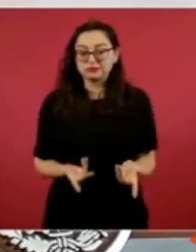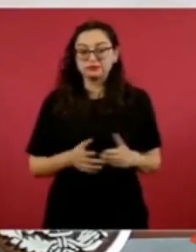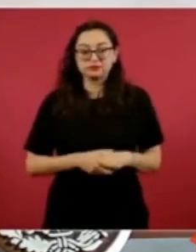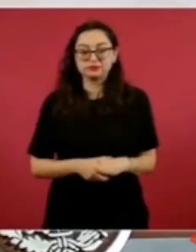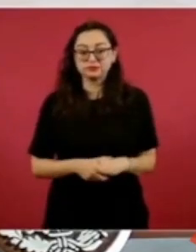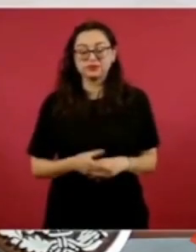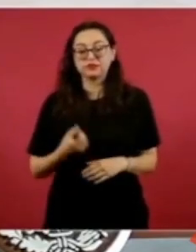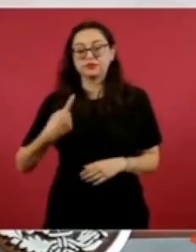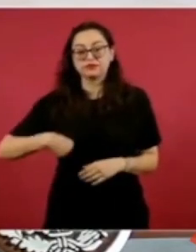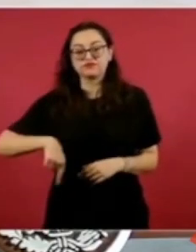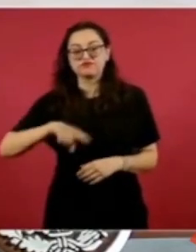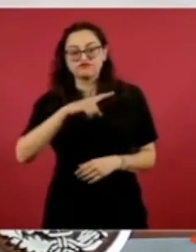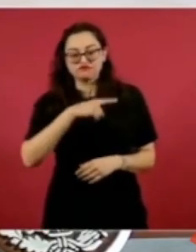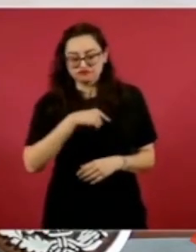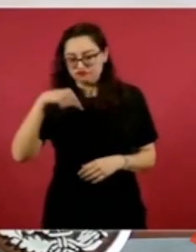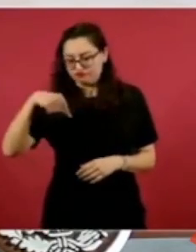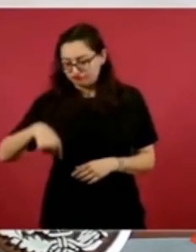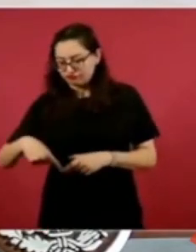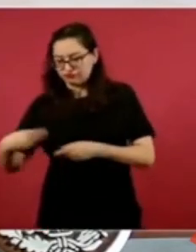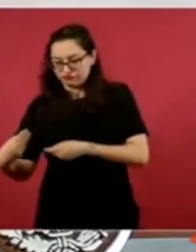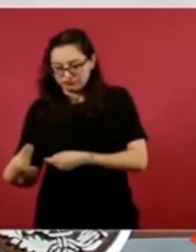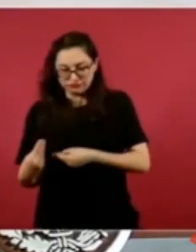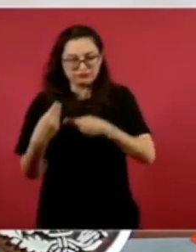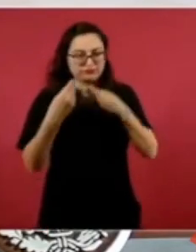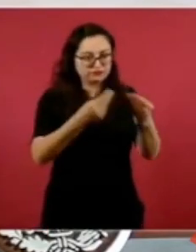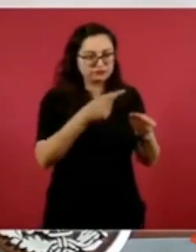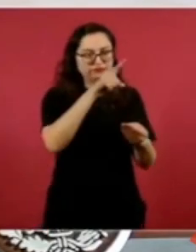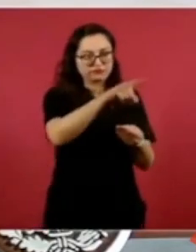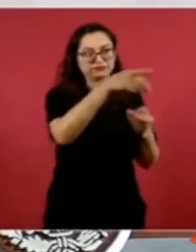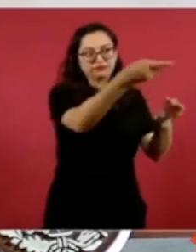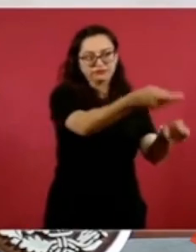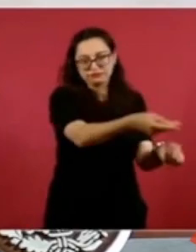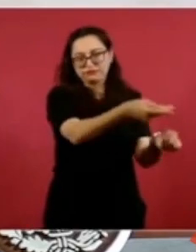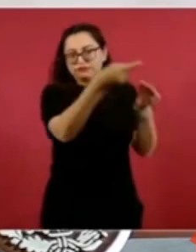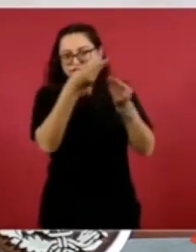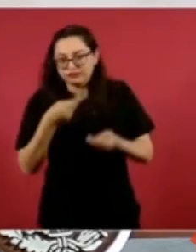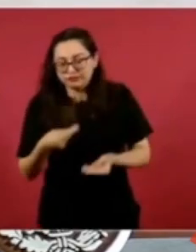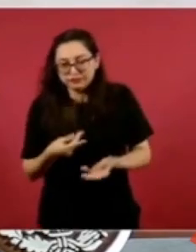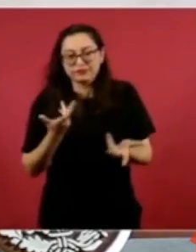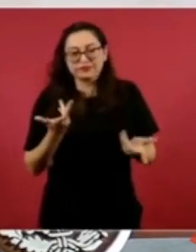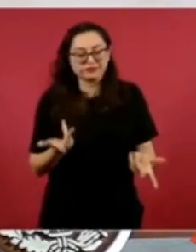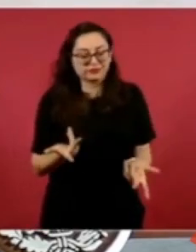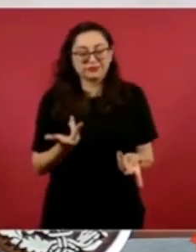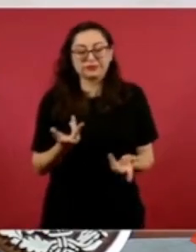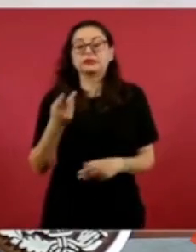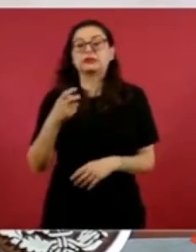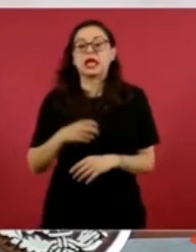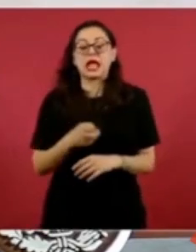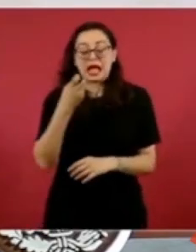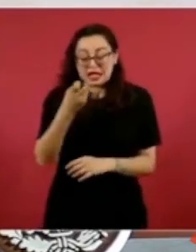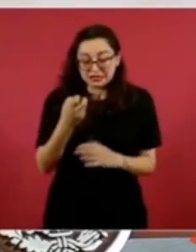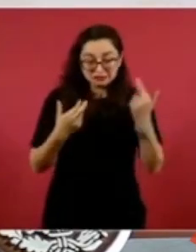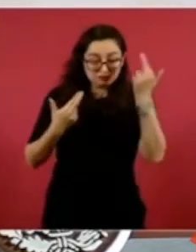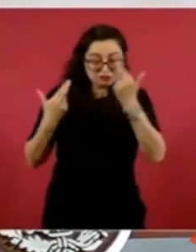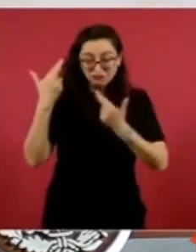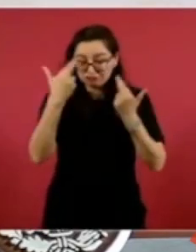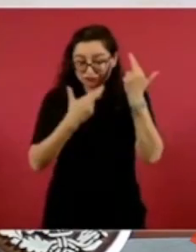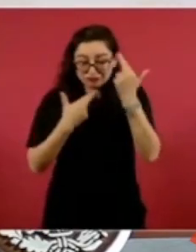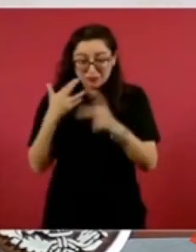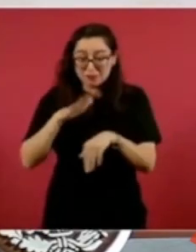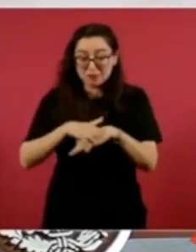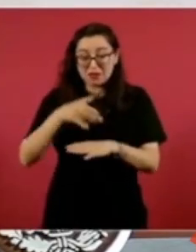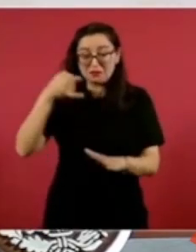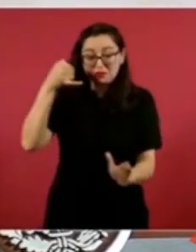información que se tiene en México. Vamos a analizar bien, por parte de la Fiscalía General de la República, de la Secretaría de